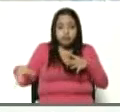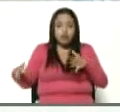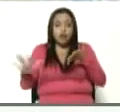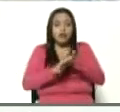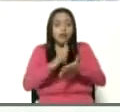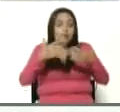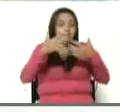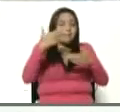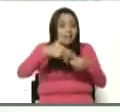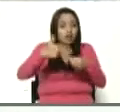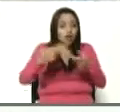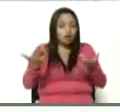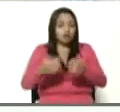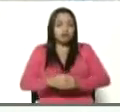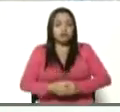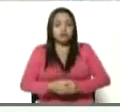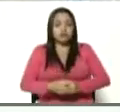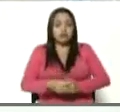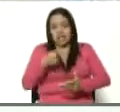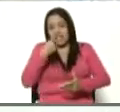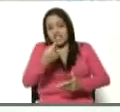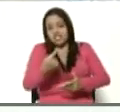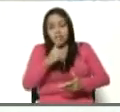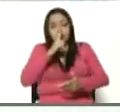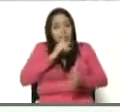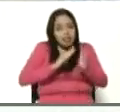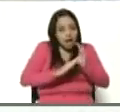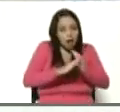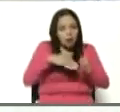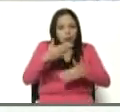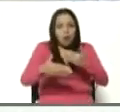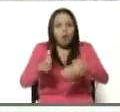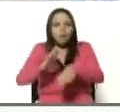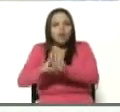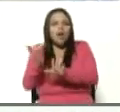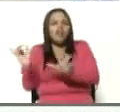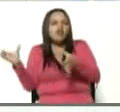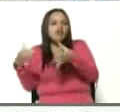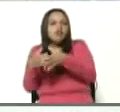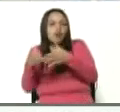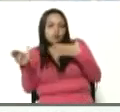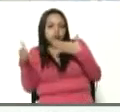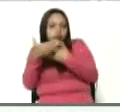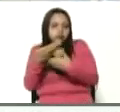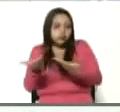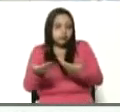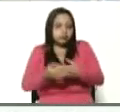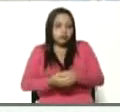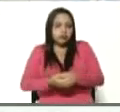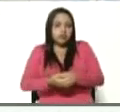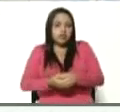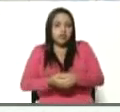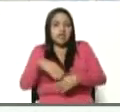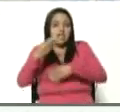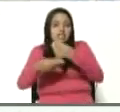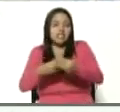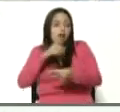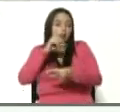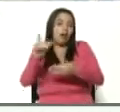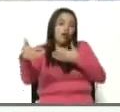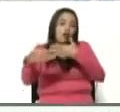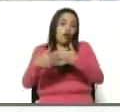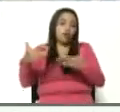chita callada. que dicen, ¿no? Porque hay terroristas. Recientemente nos sabotearon el sistema eléctrico